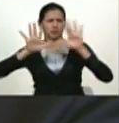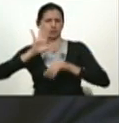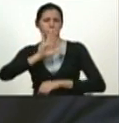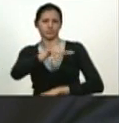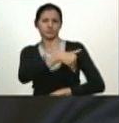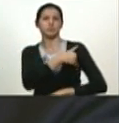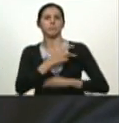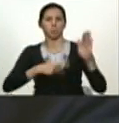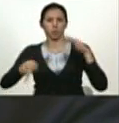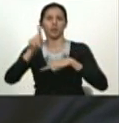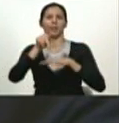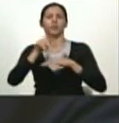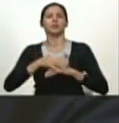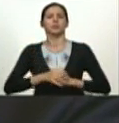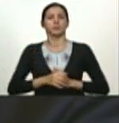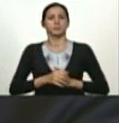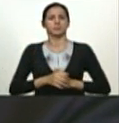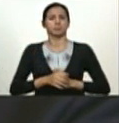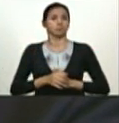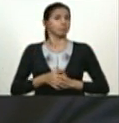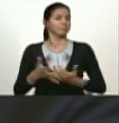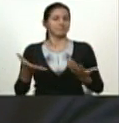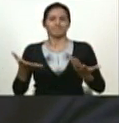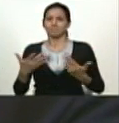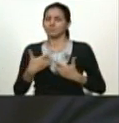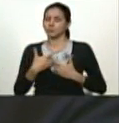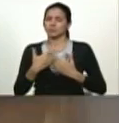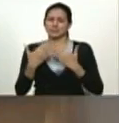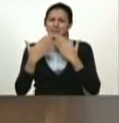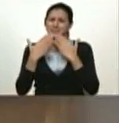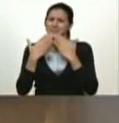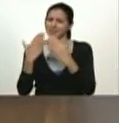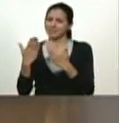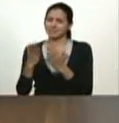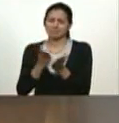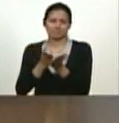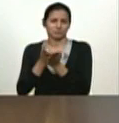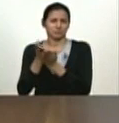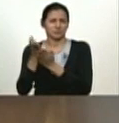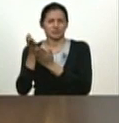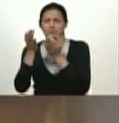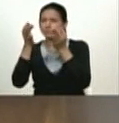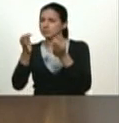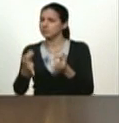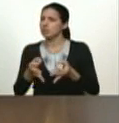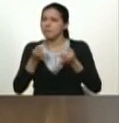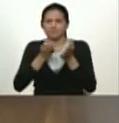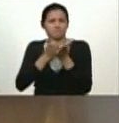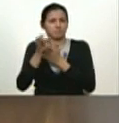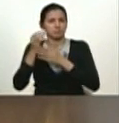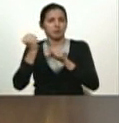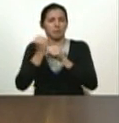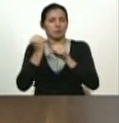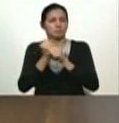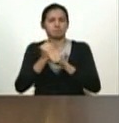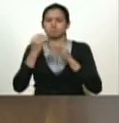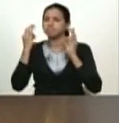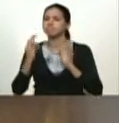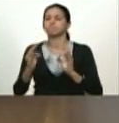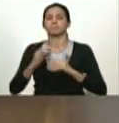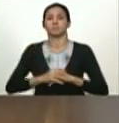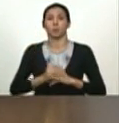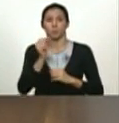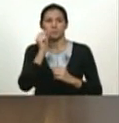no podría decir no tengo palabras para agradecerle su lealtad absoluta su trabajo permanente un hombre que